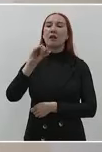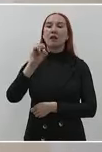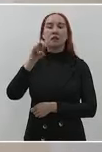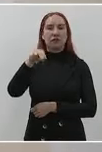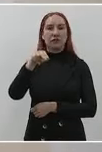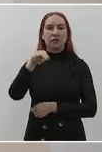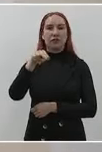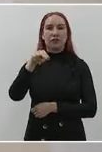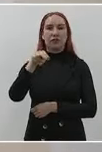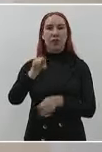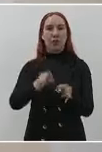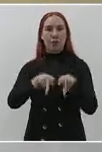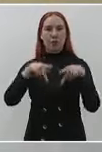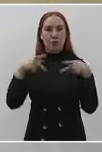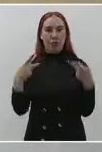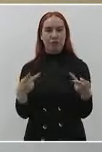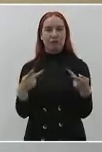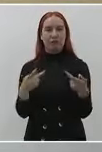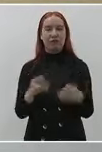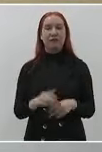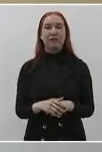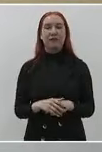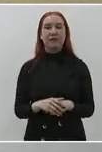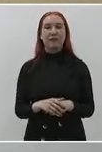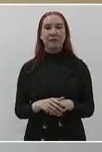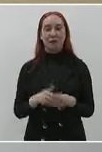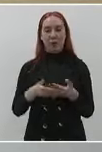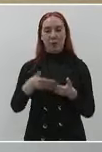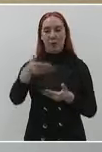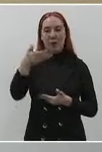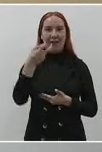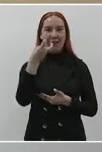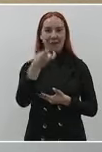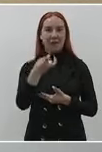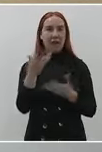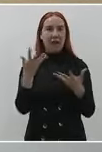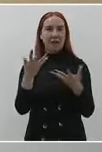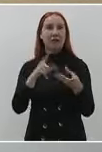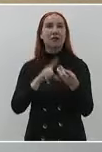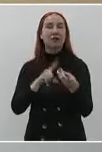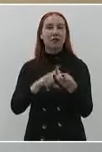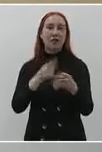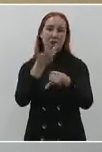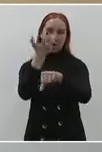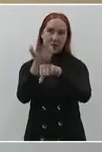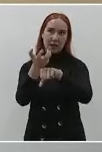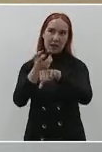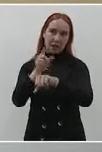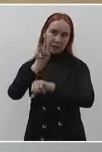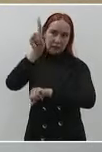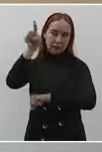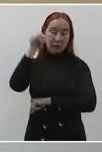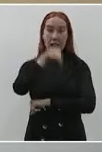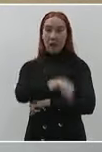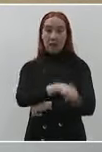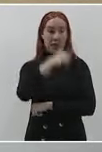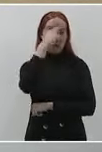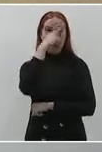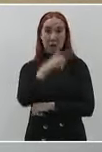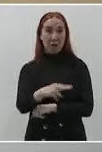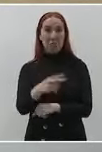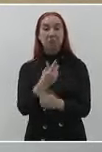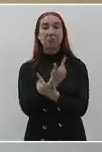lo tuvieron que ir a hacer a Estados Unidos porque aquí no había libertades en México